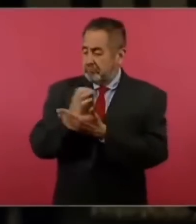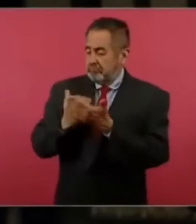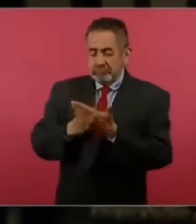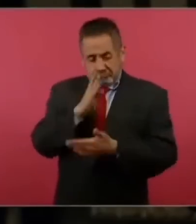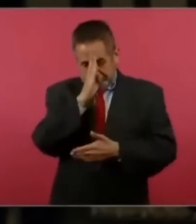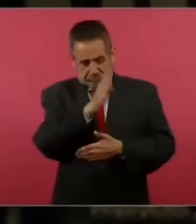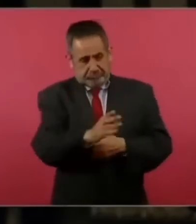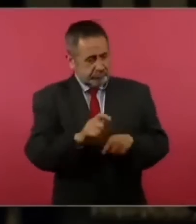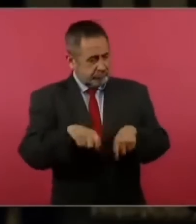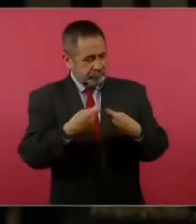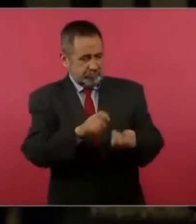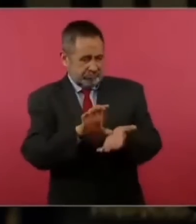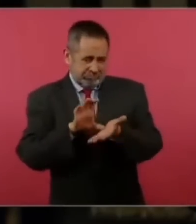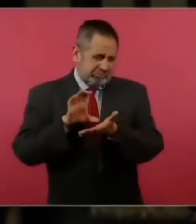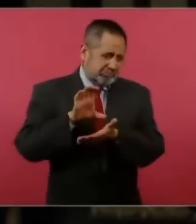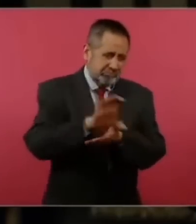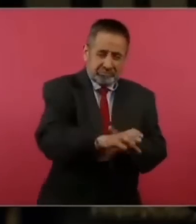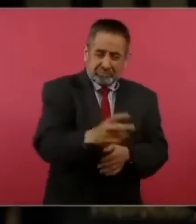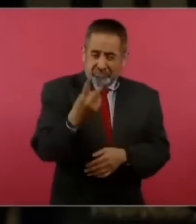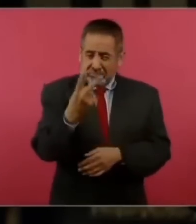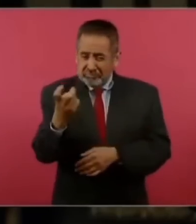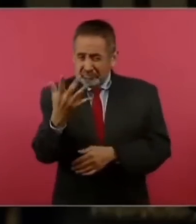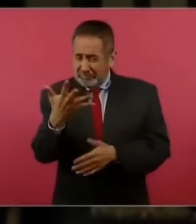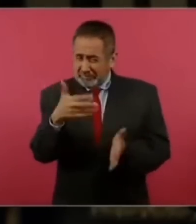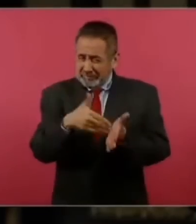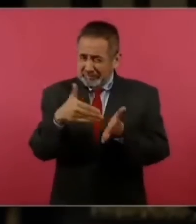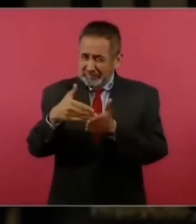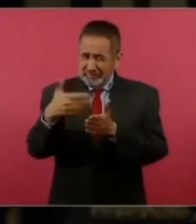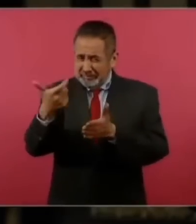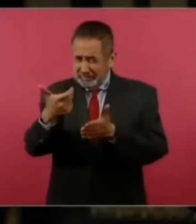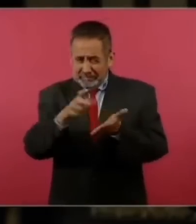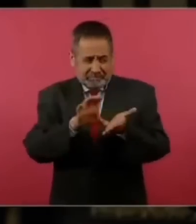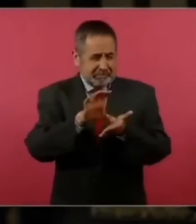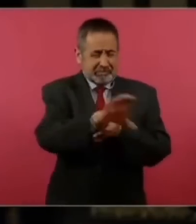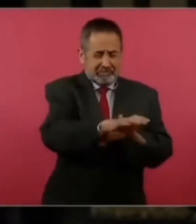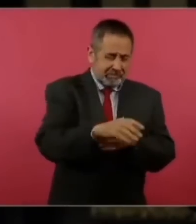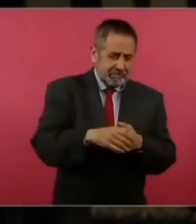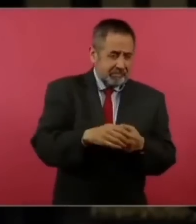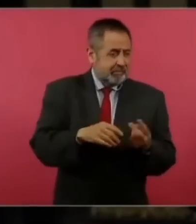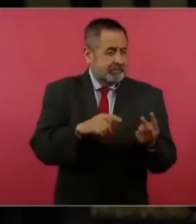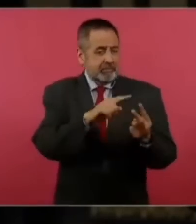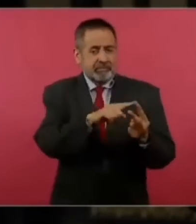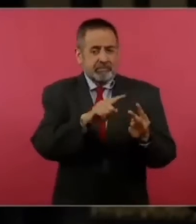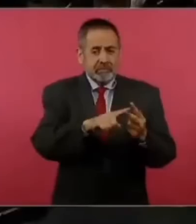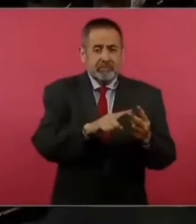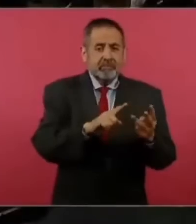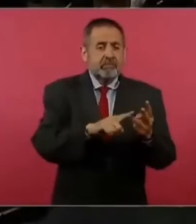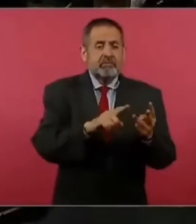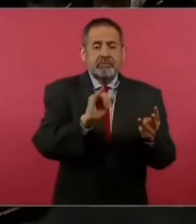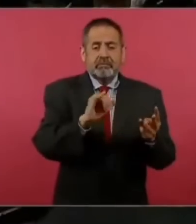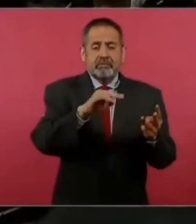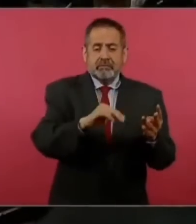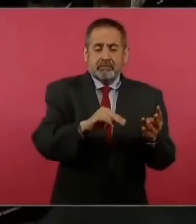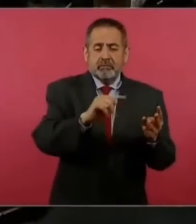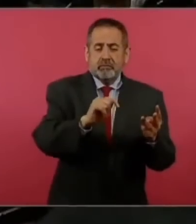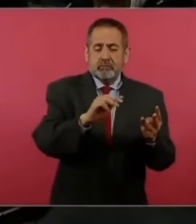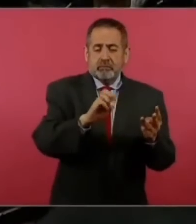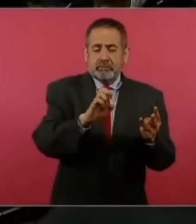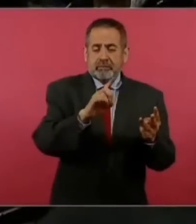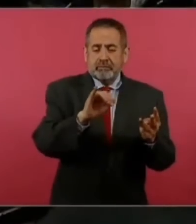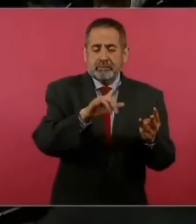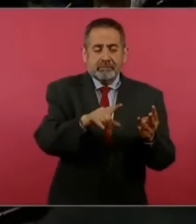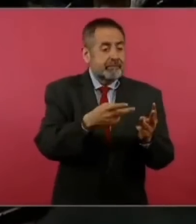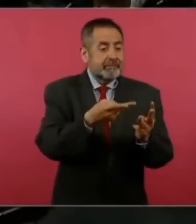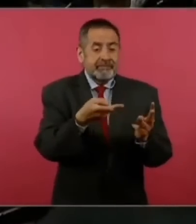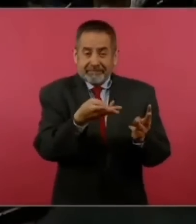y contratos por más de 250 millones de pesos sedenco e instrumentical que también son propiedad de